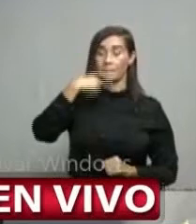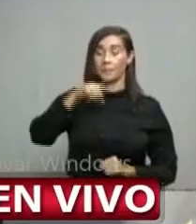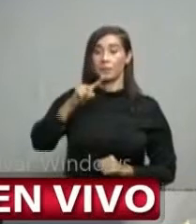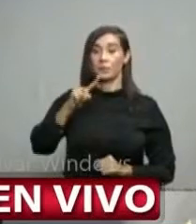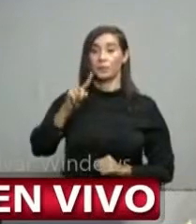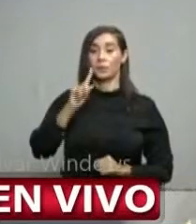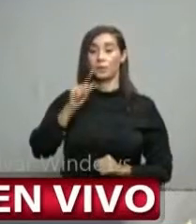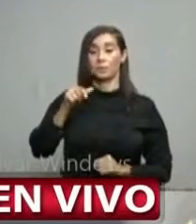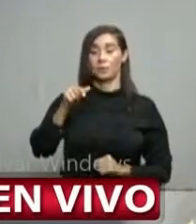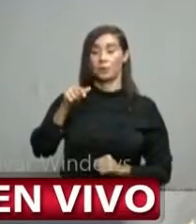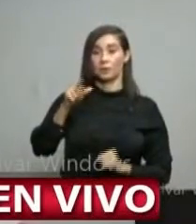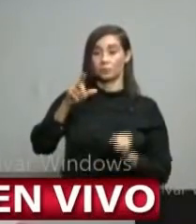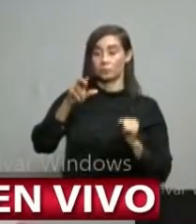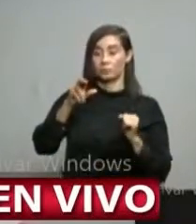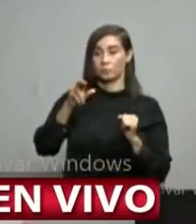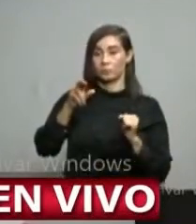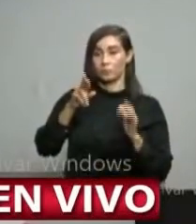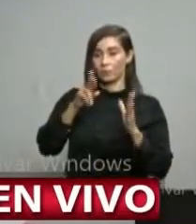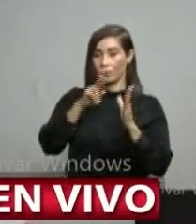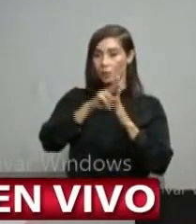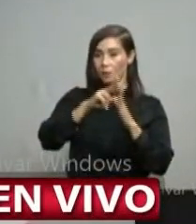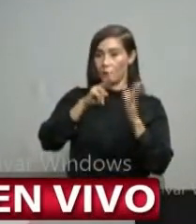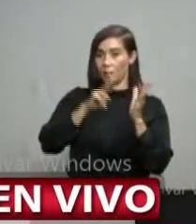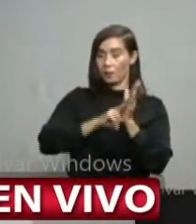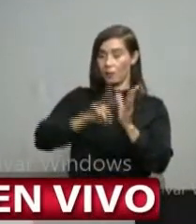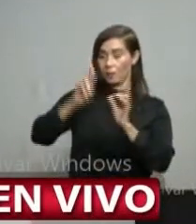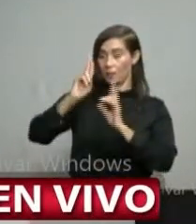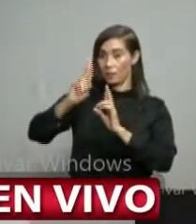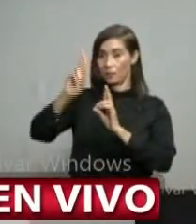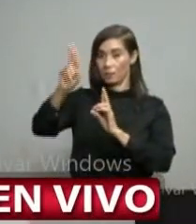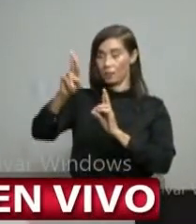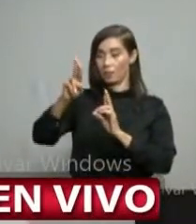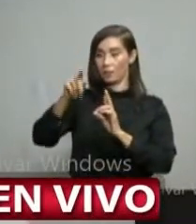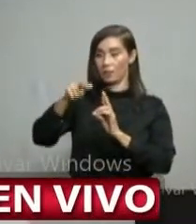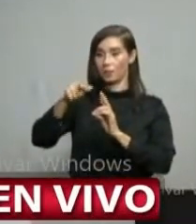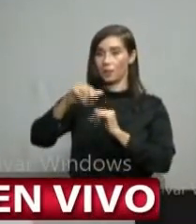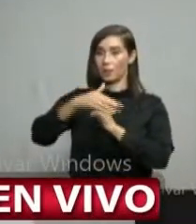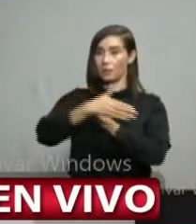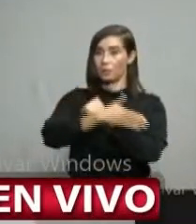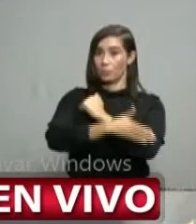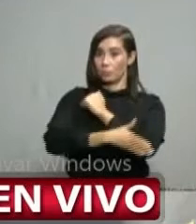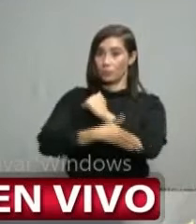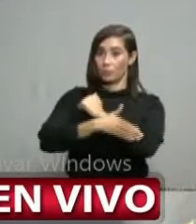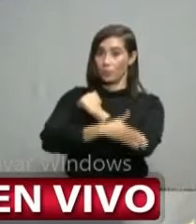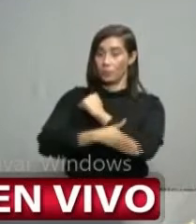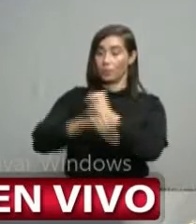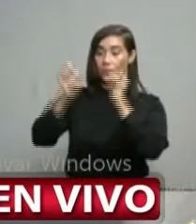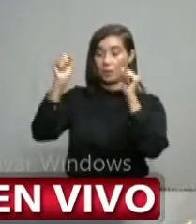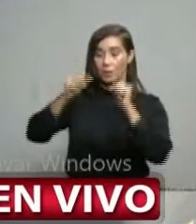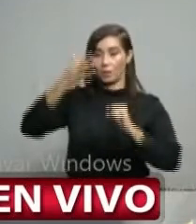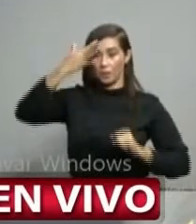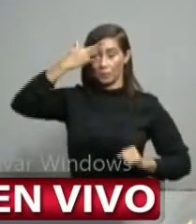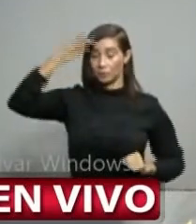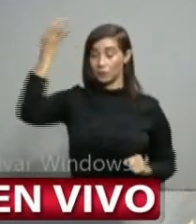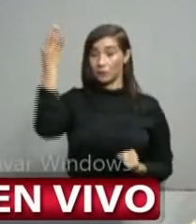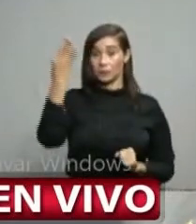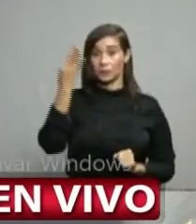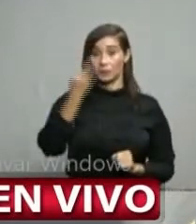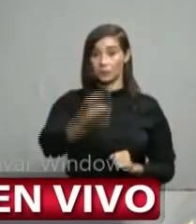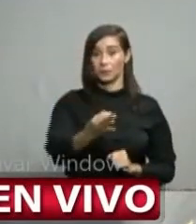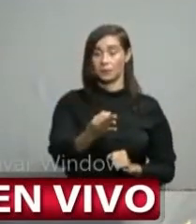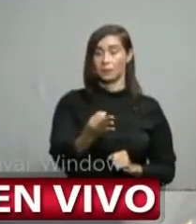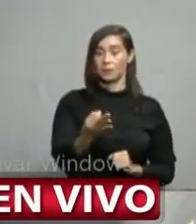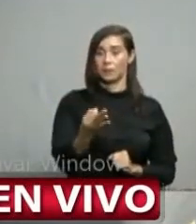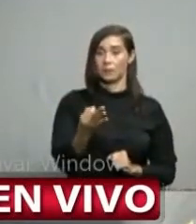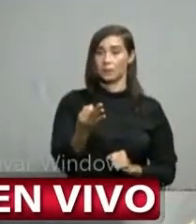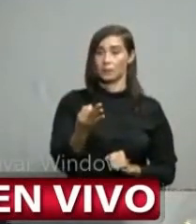preceptos que en ellas se mantienen de que los estados pueden tomar decisiones que